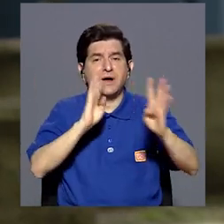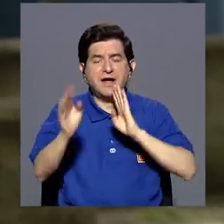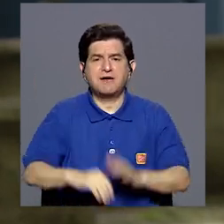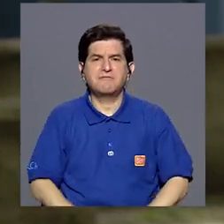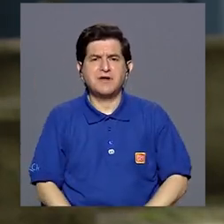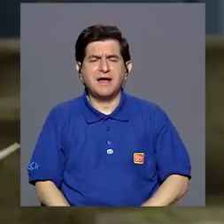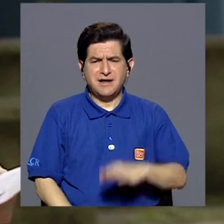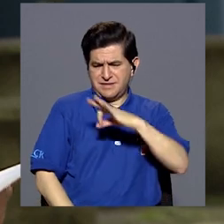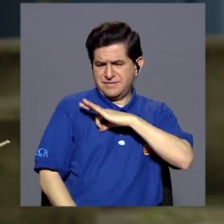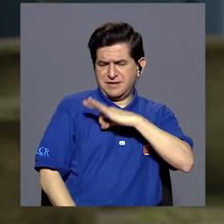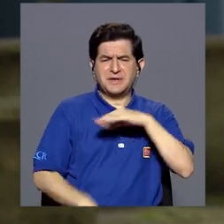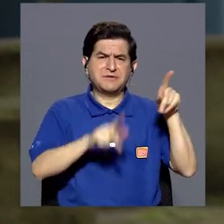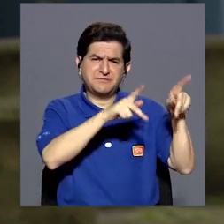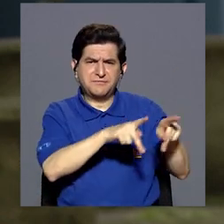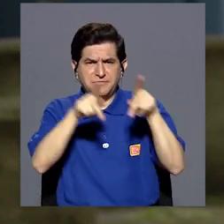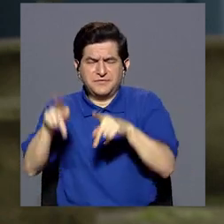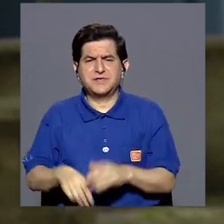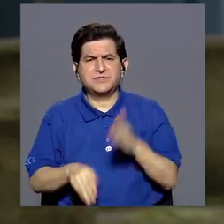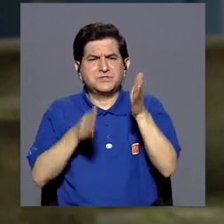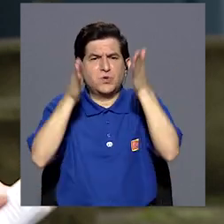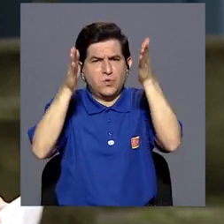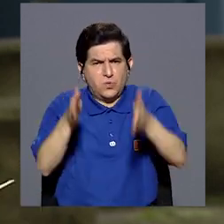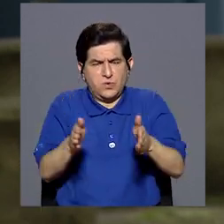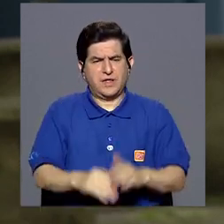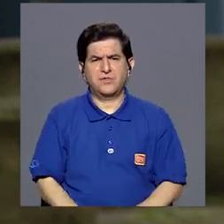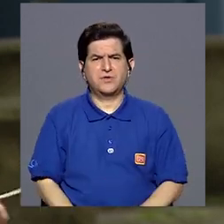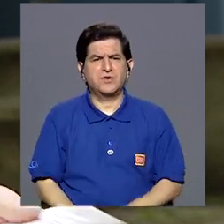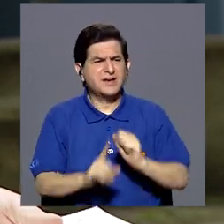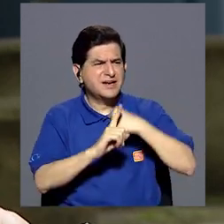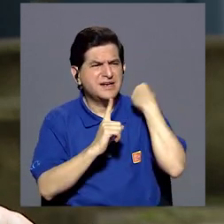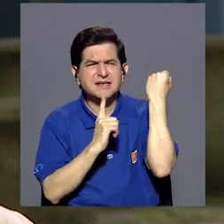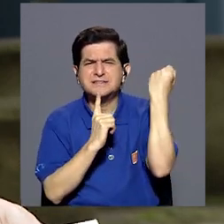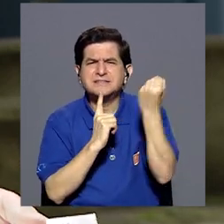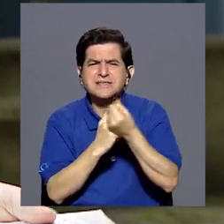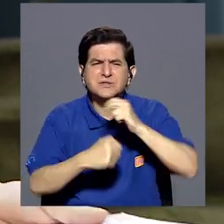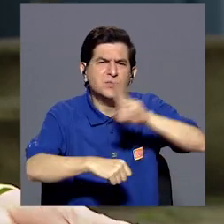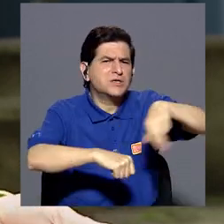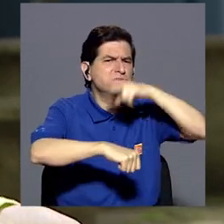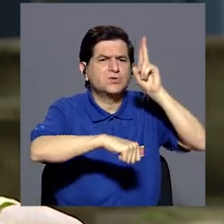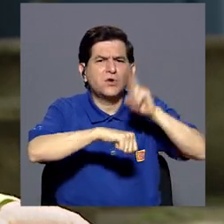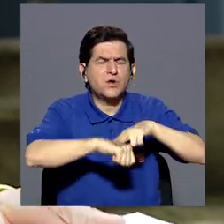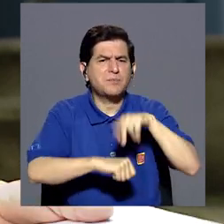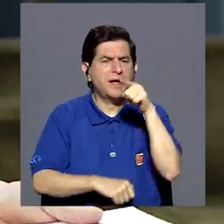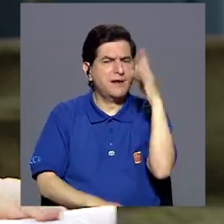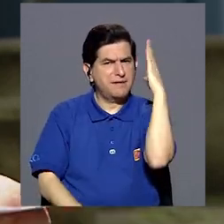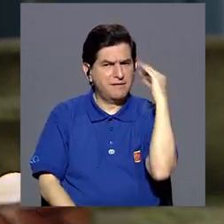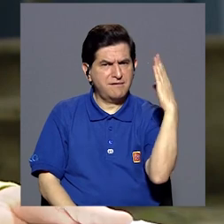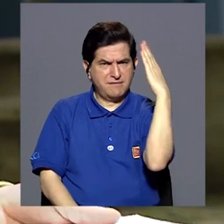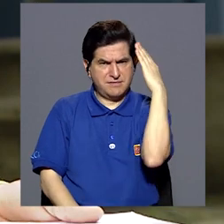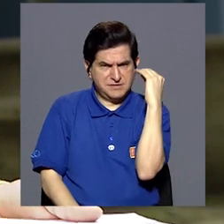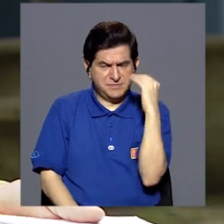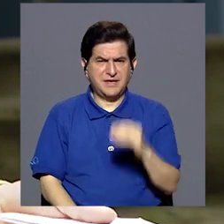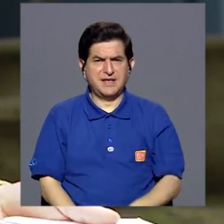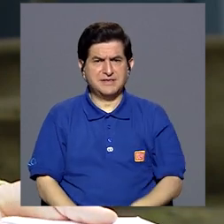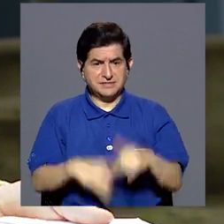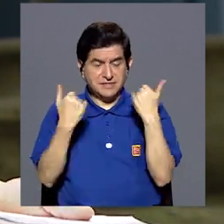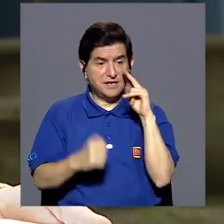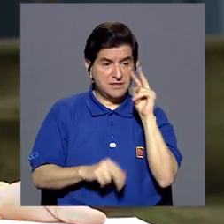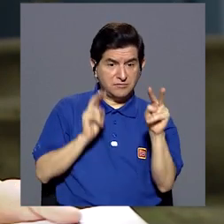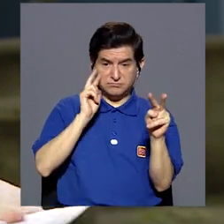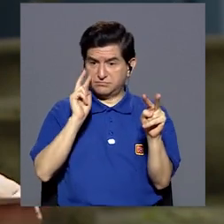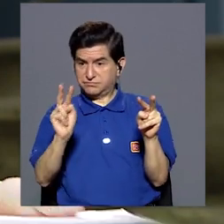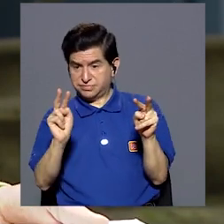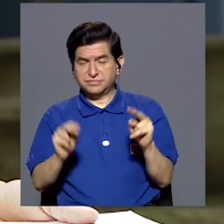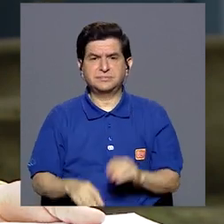del bienestar de esta persona, de este cuidador. ¿Cuáles son las condiciones con las que normalmente ustedes en su experiencia les ha tocado